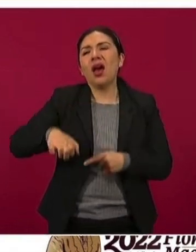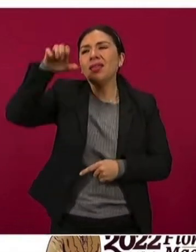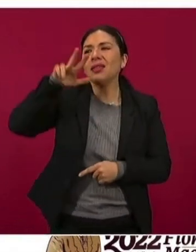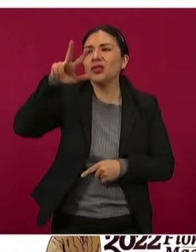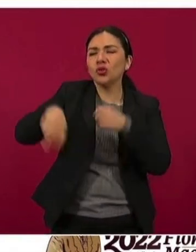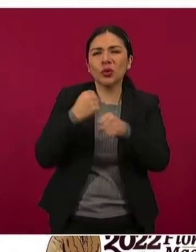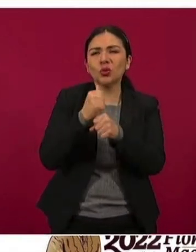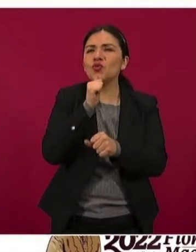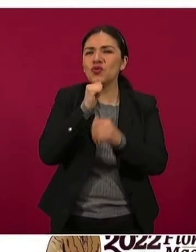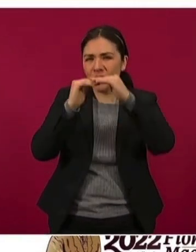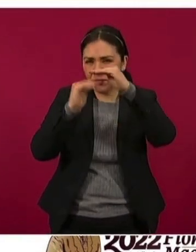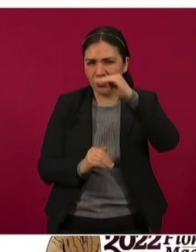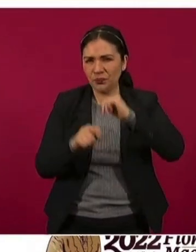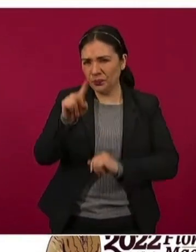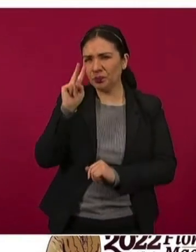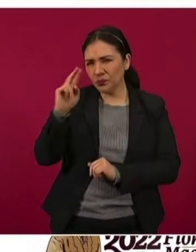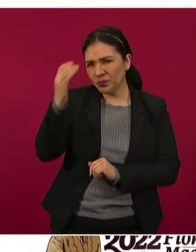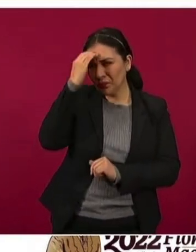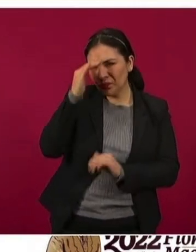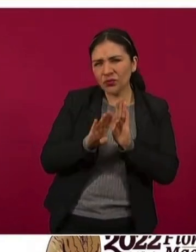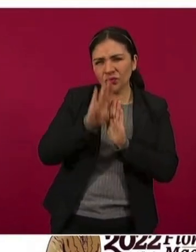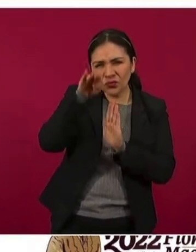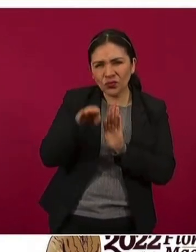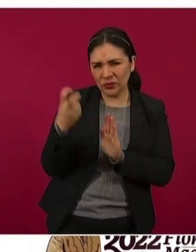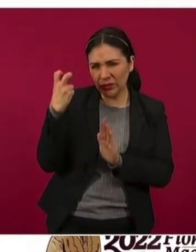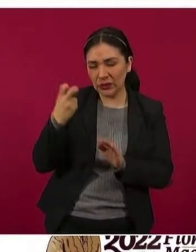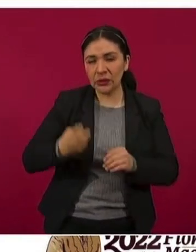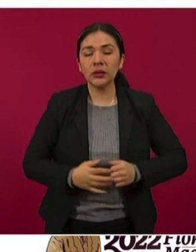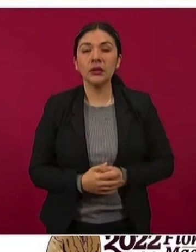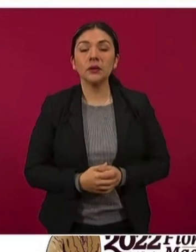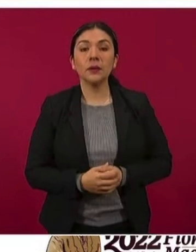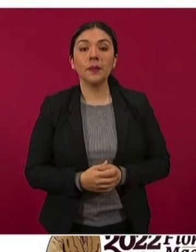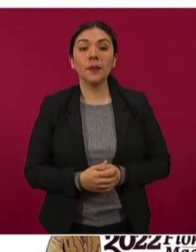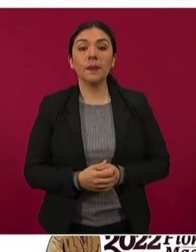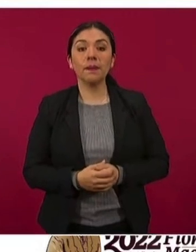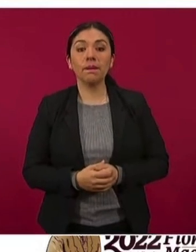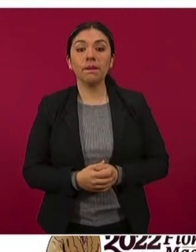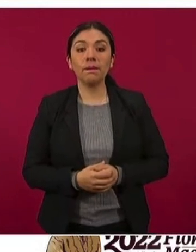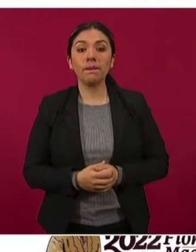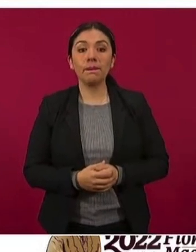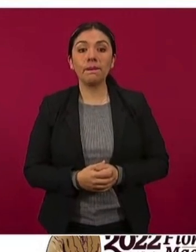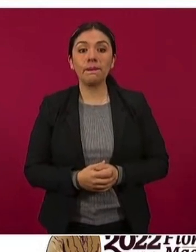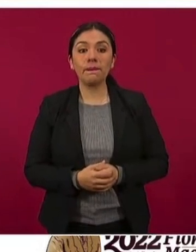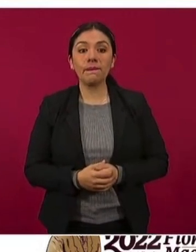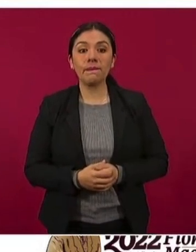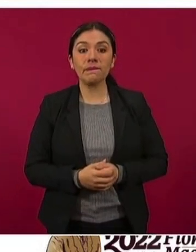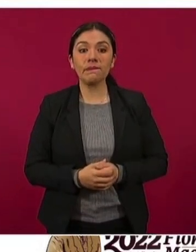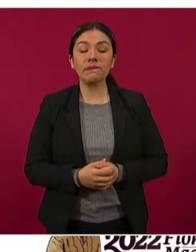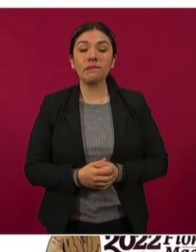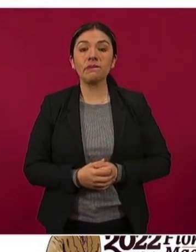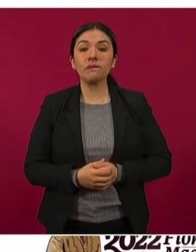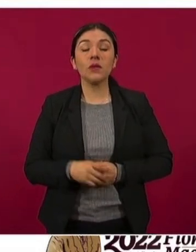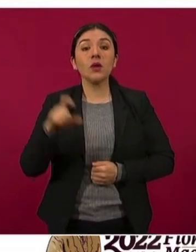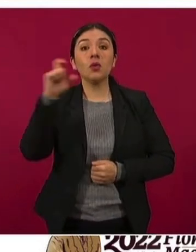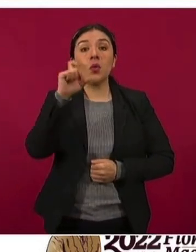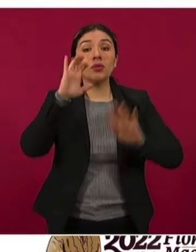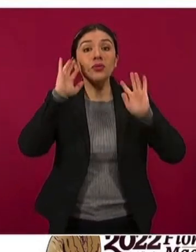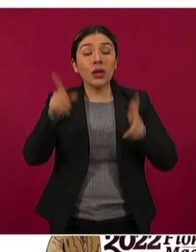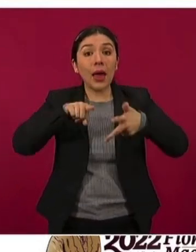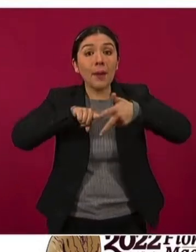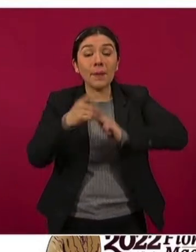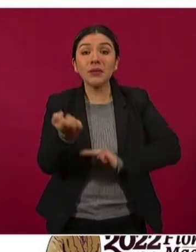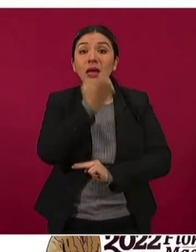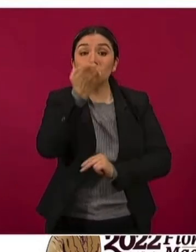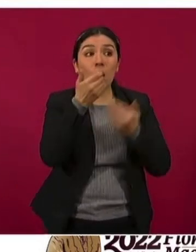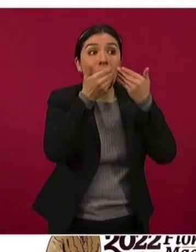se ve en esta gráfica que ya conocen ustedes, la apertura de escuelas no significó una propagación rápida